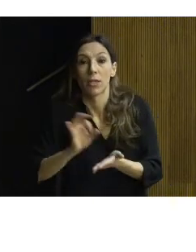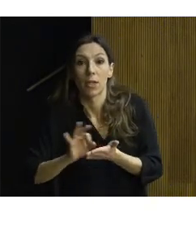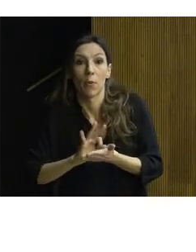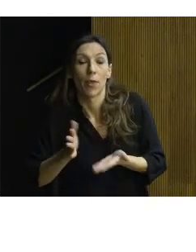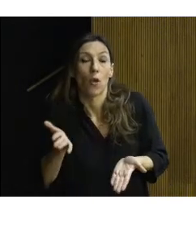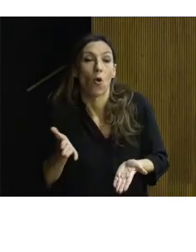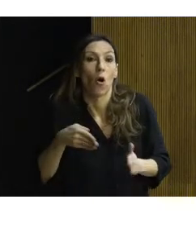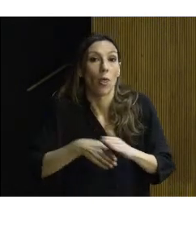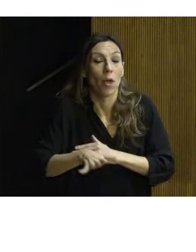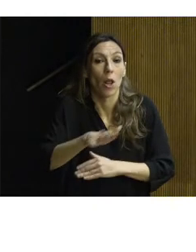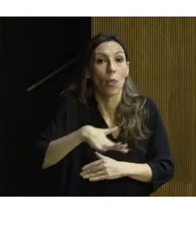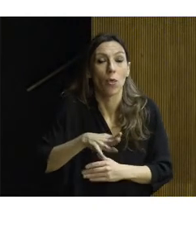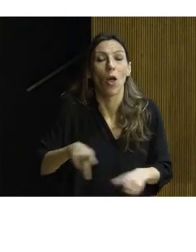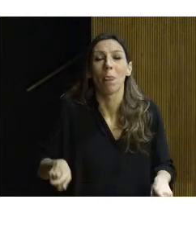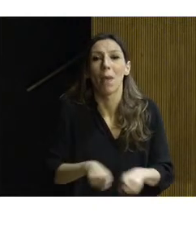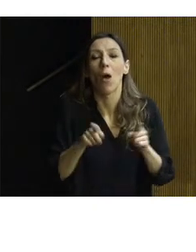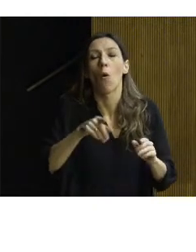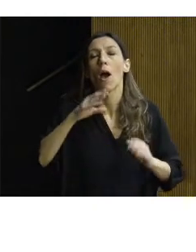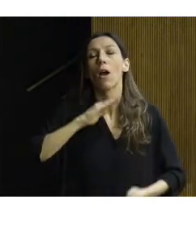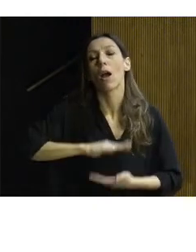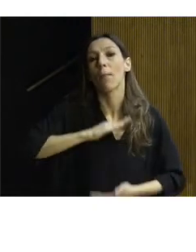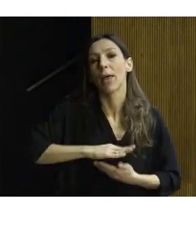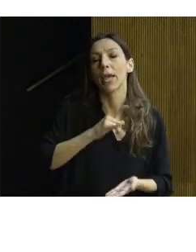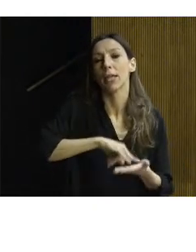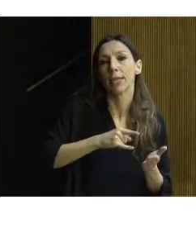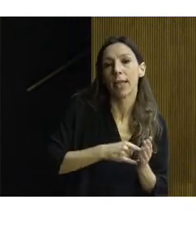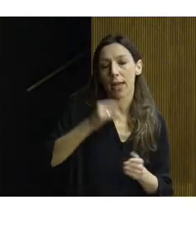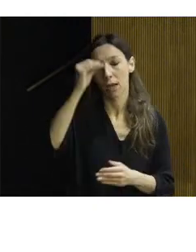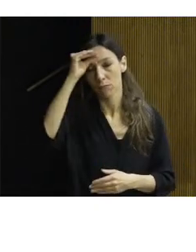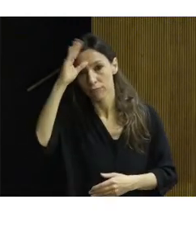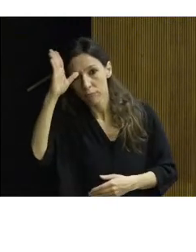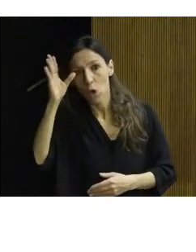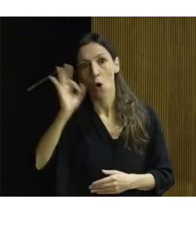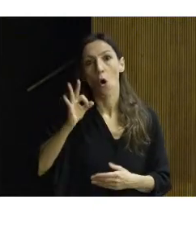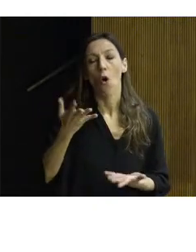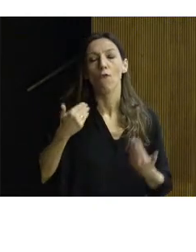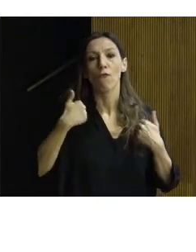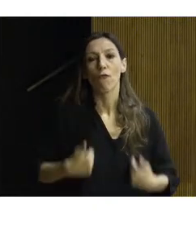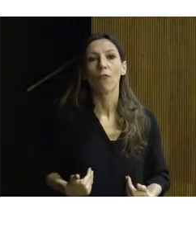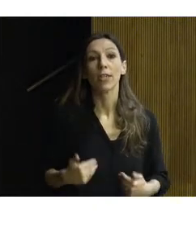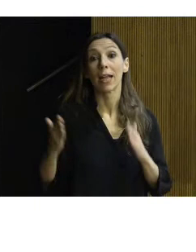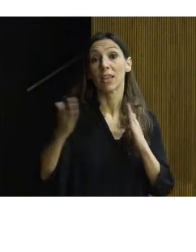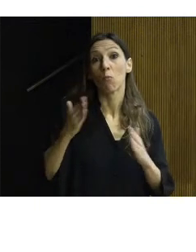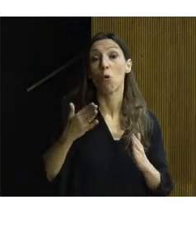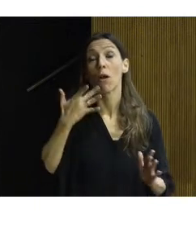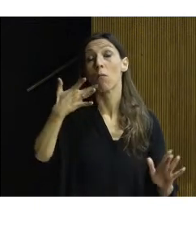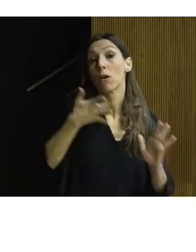independientemente de sus capacidades técnicas, cognitivas o físicas, bien sean temporales, pasajeras o de por vida.